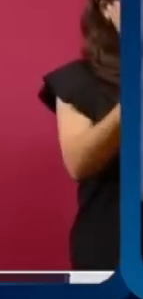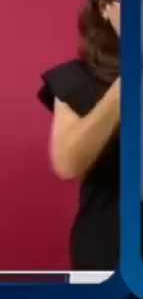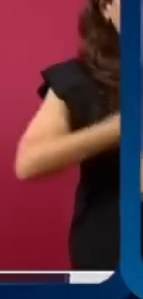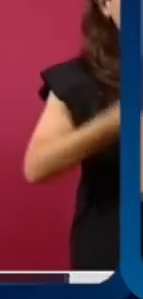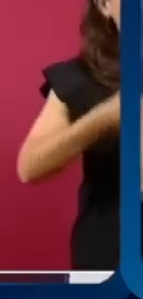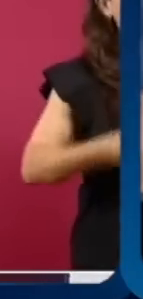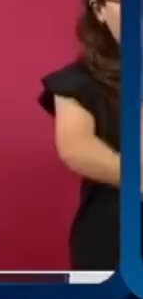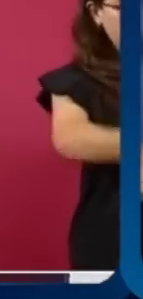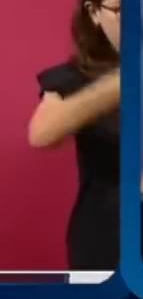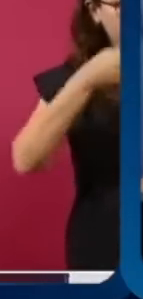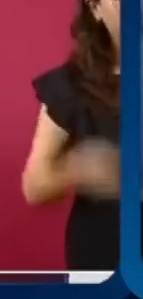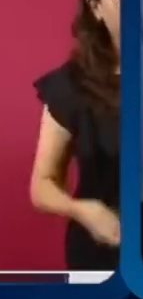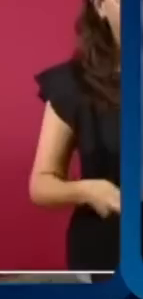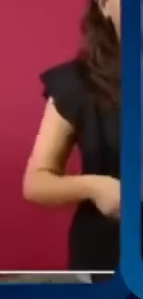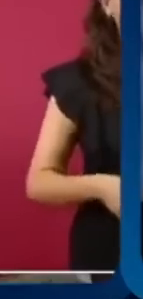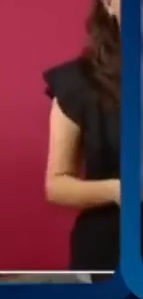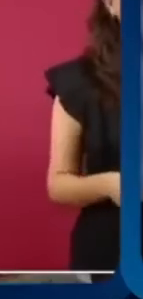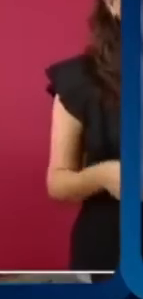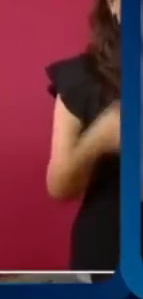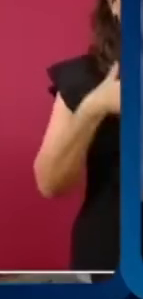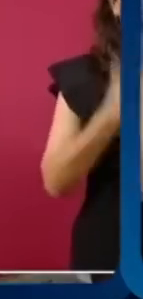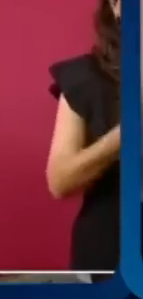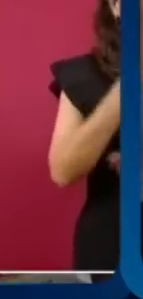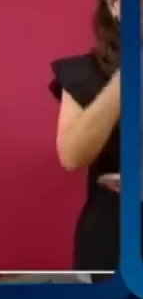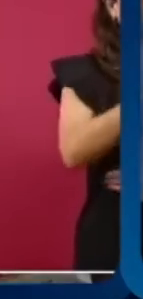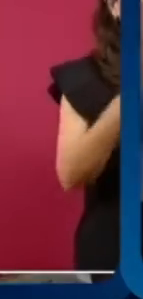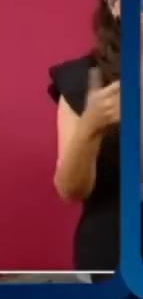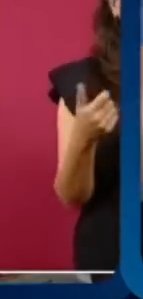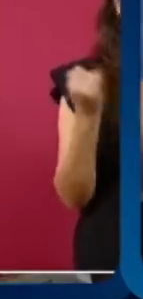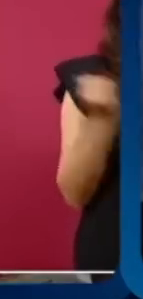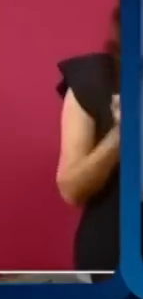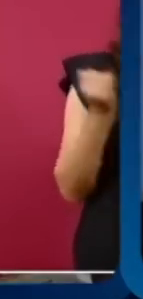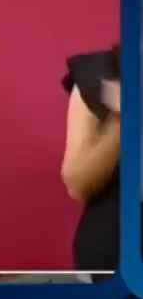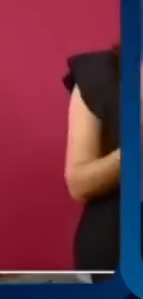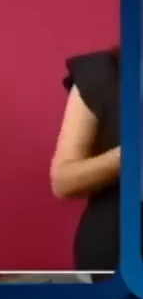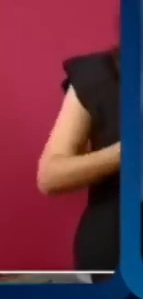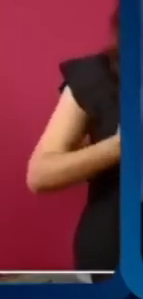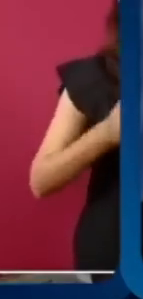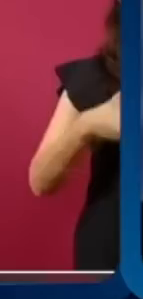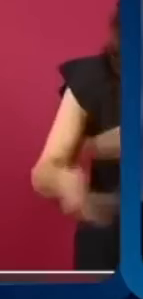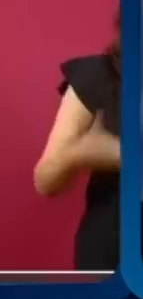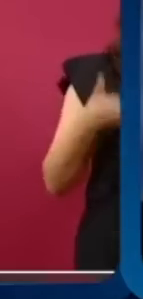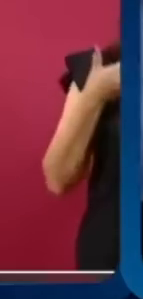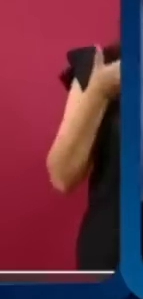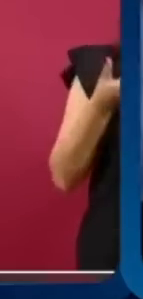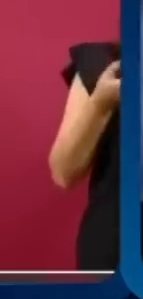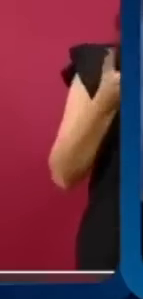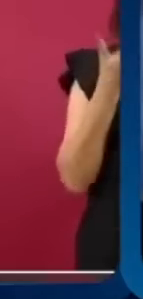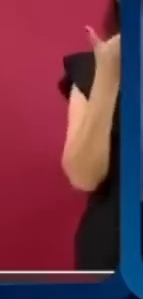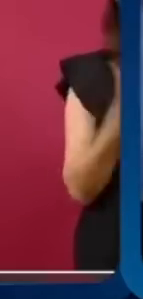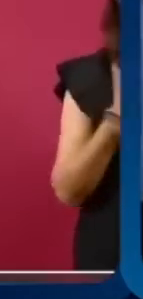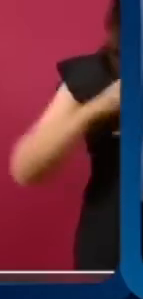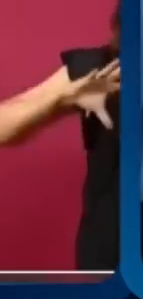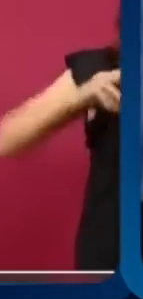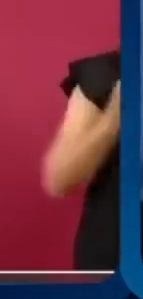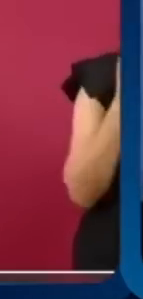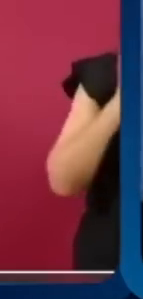se las